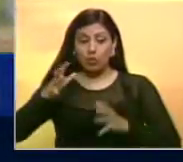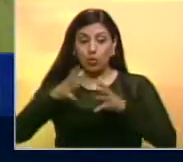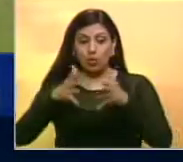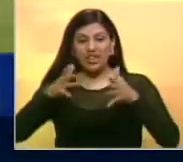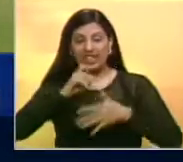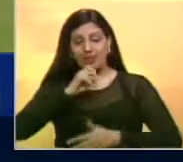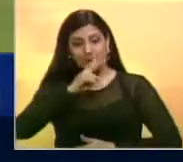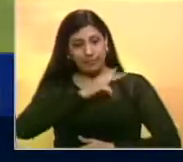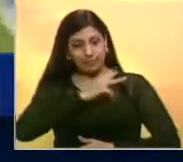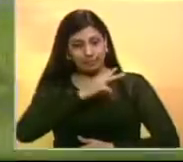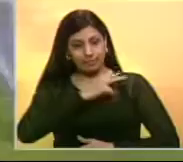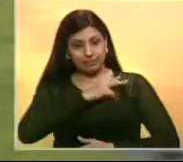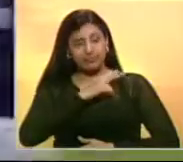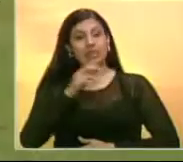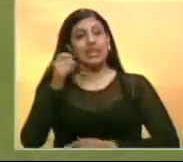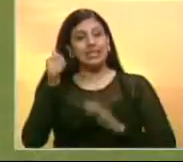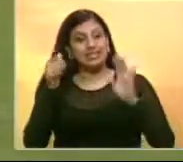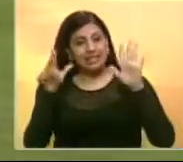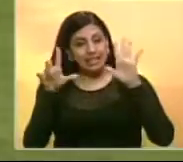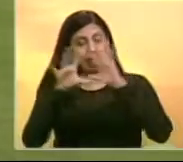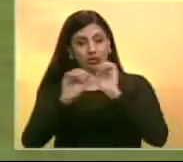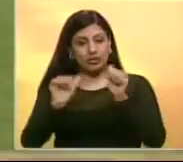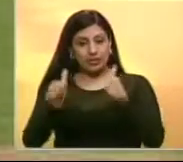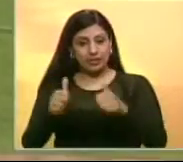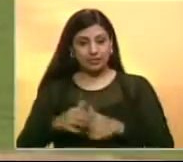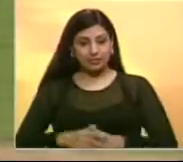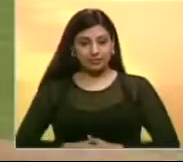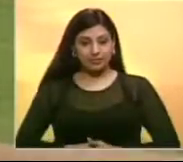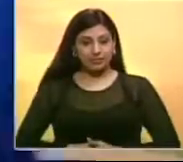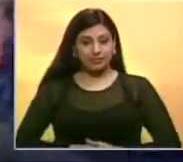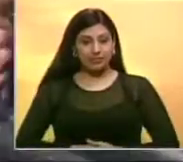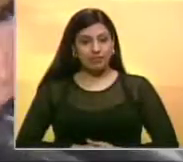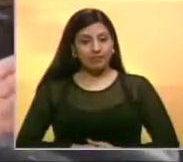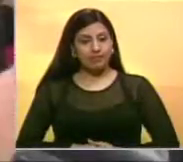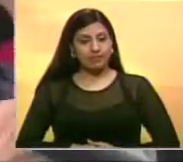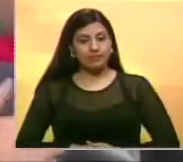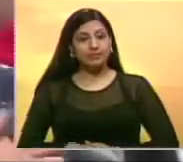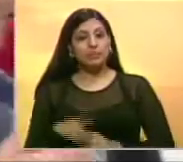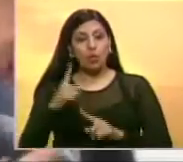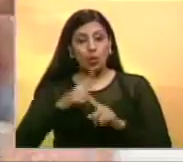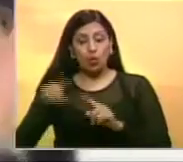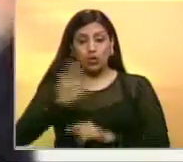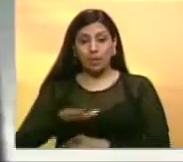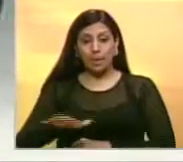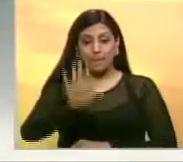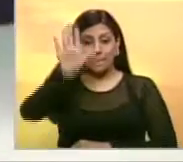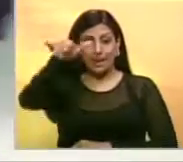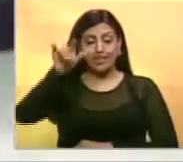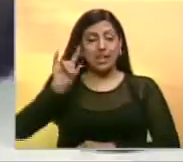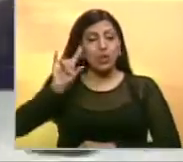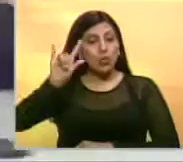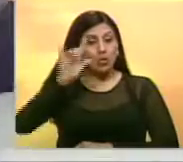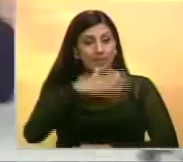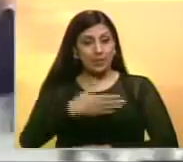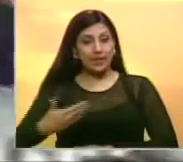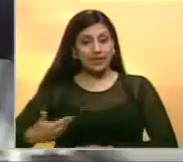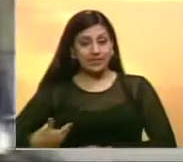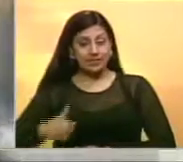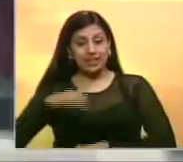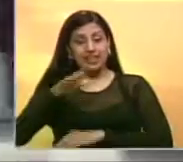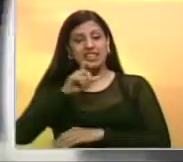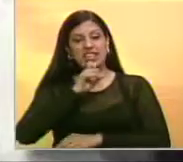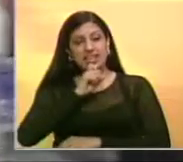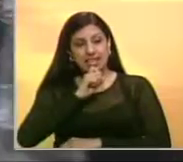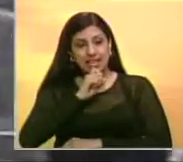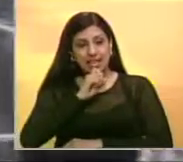campeón de Benevisión desde las 7 de la noche En notas del Balompié este lunes el presidente del Real Madrid